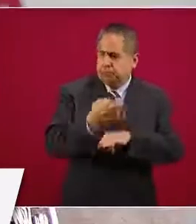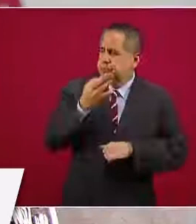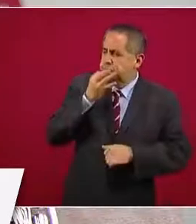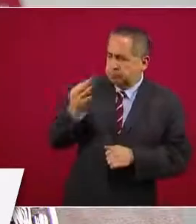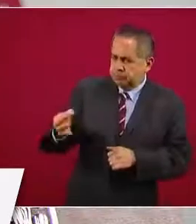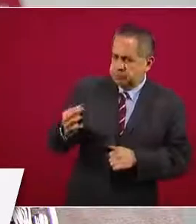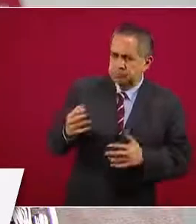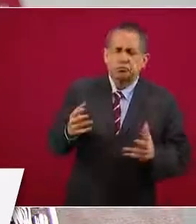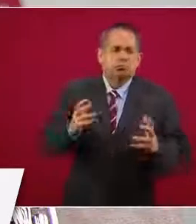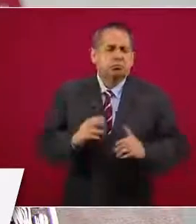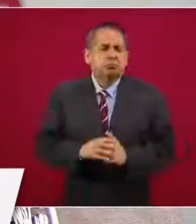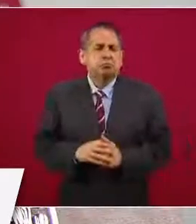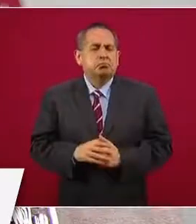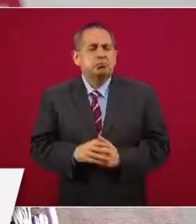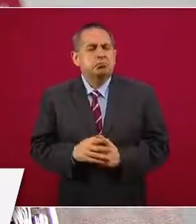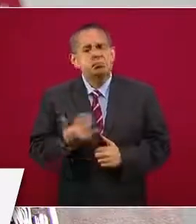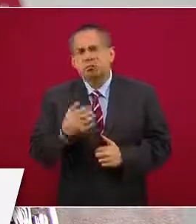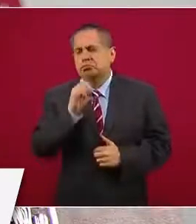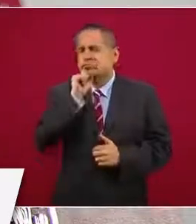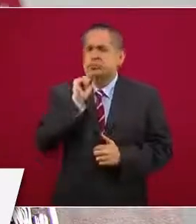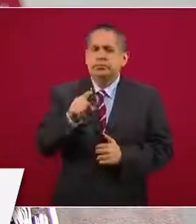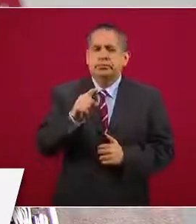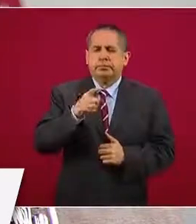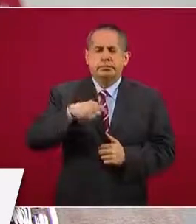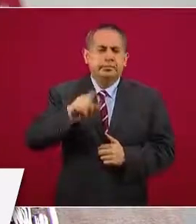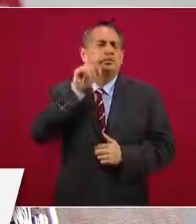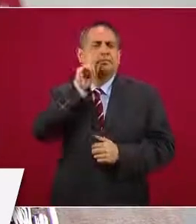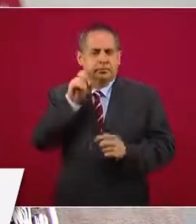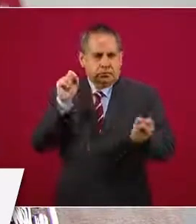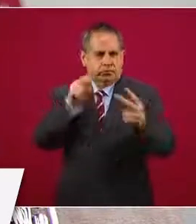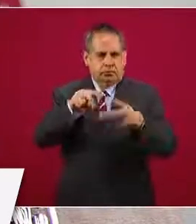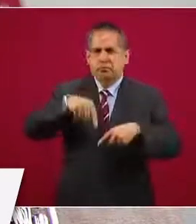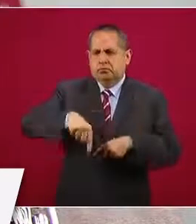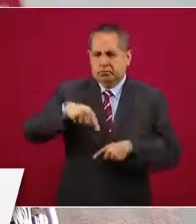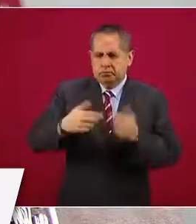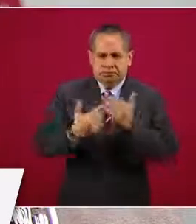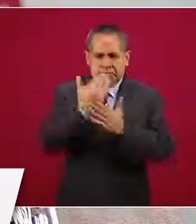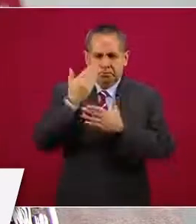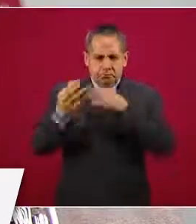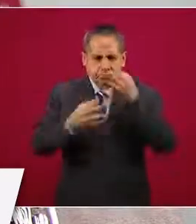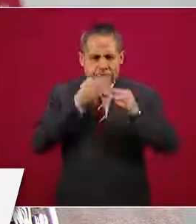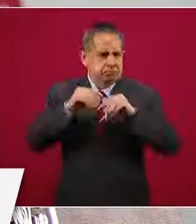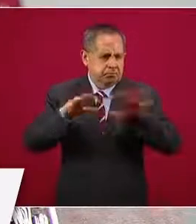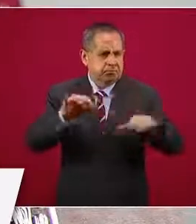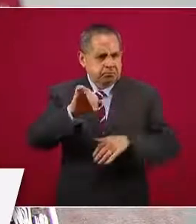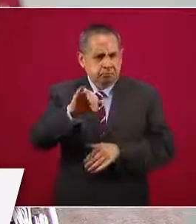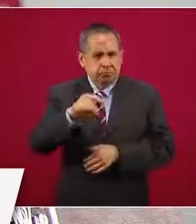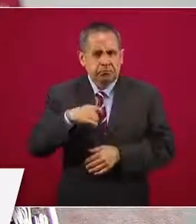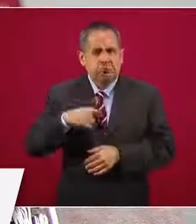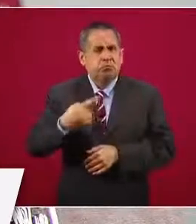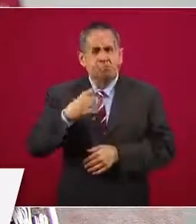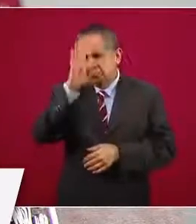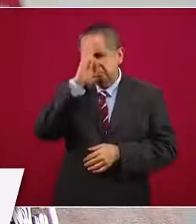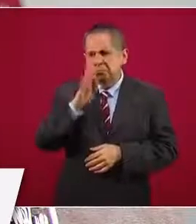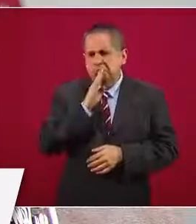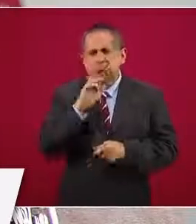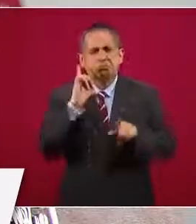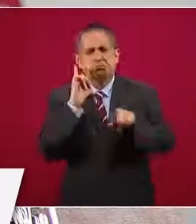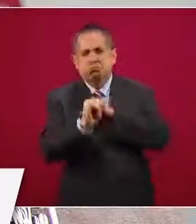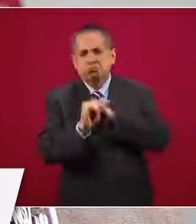De todas maneras vamos a encontrarnos mañana, porque voy a salir al mediodía,